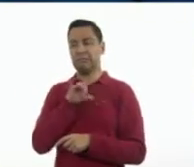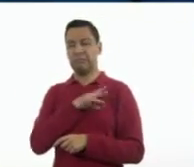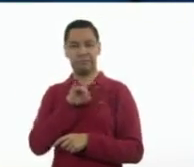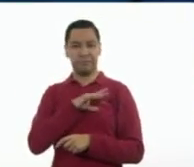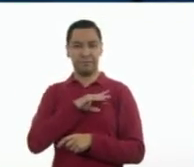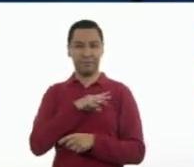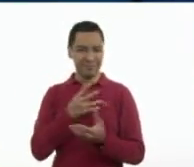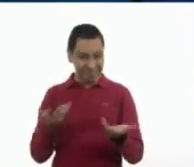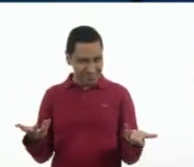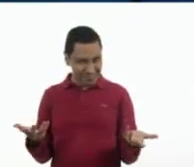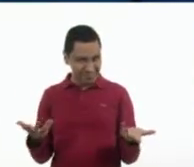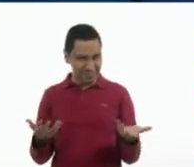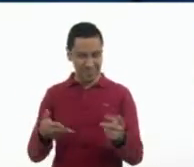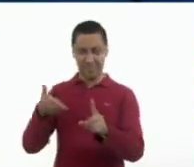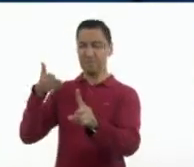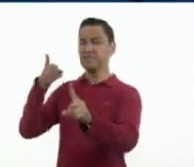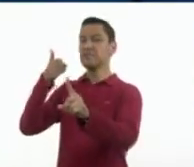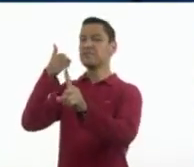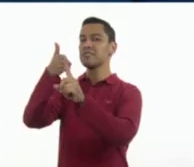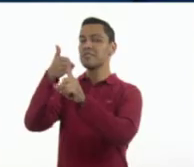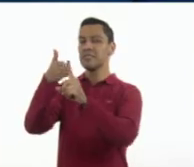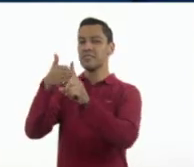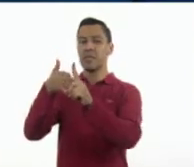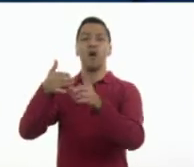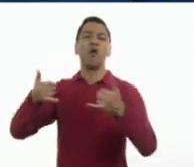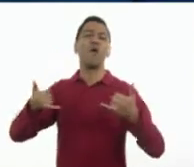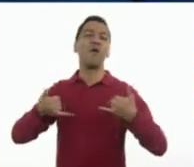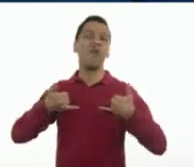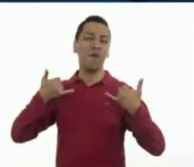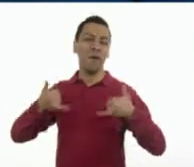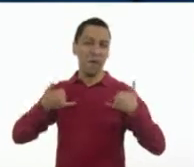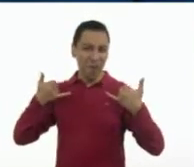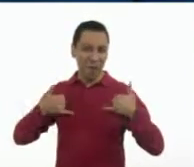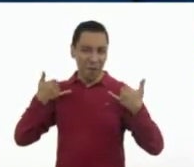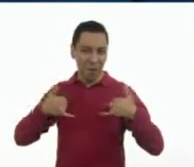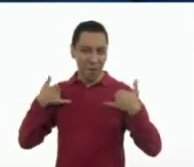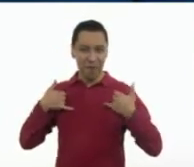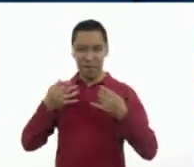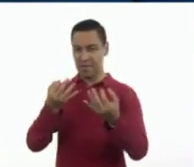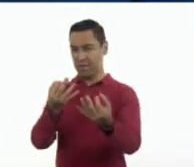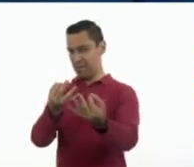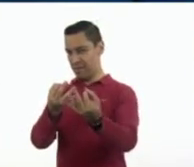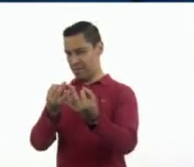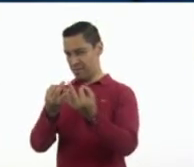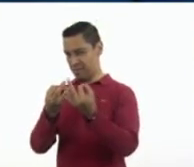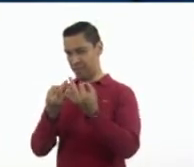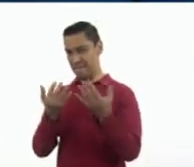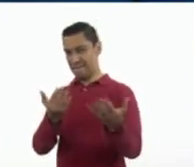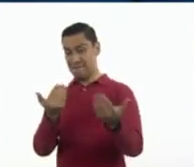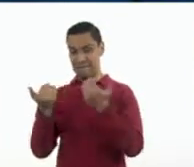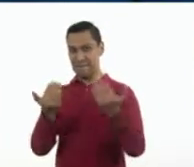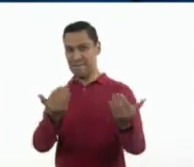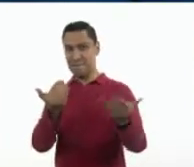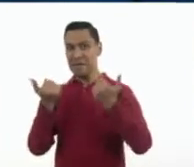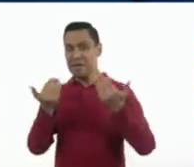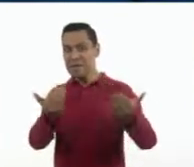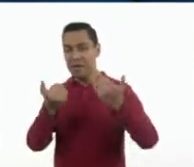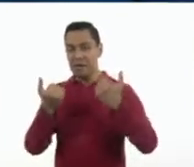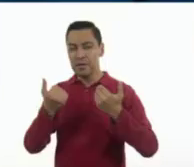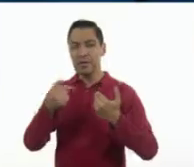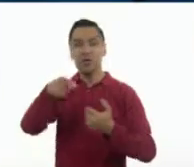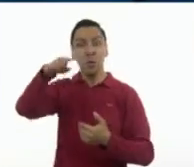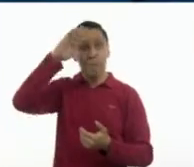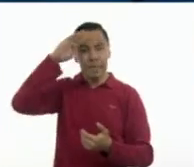y se dirige a un público específico, a la gente joven. Y en este caso quiere atraer a las personas, haciéndolos pensar